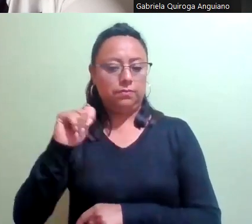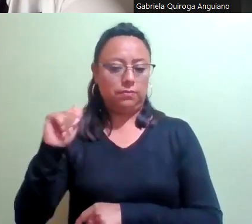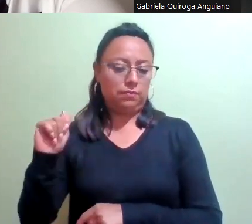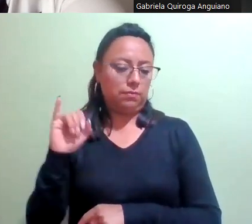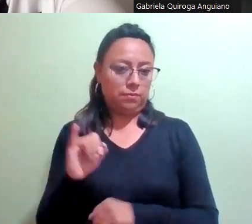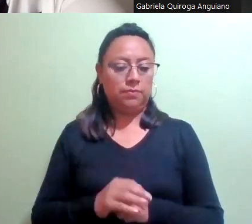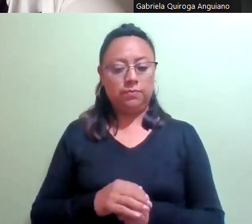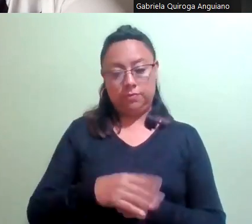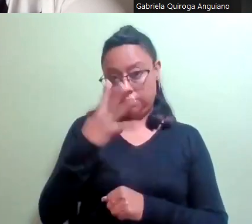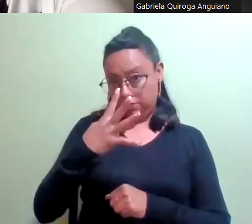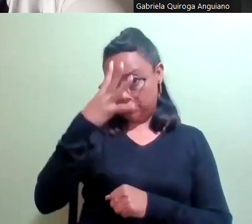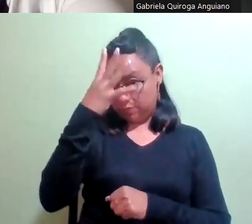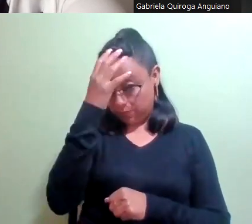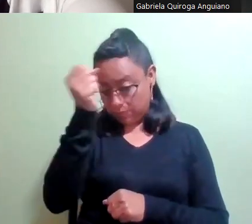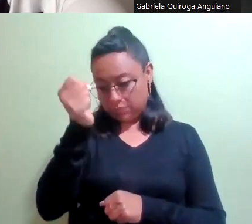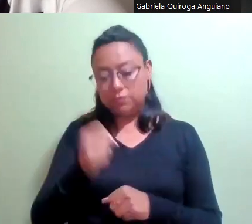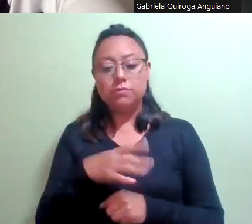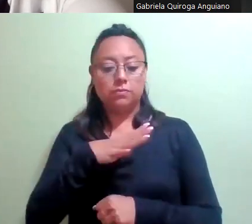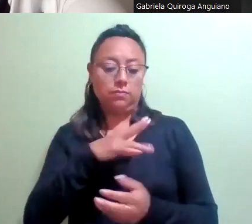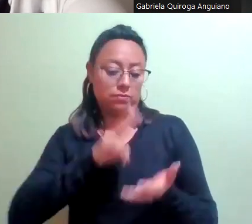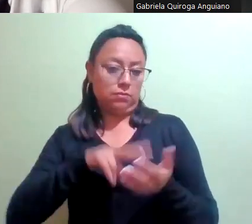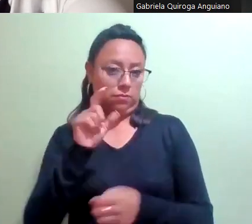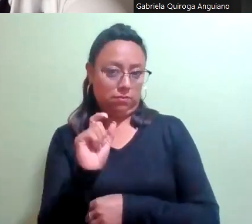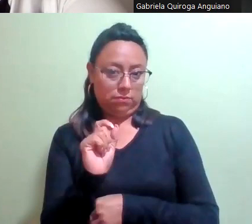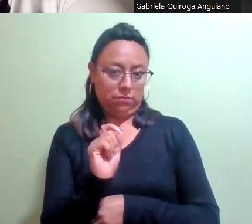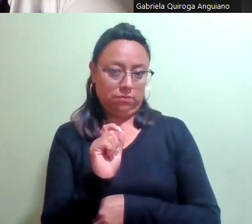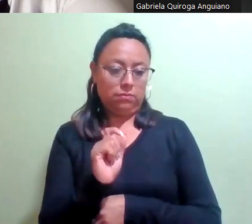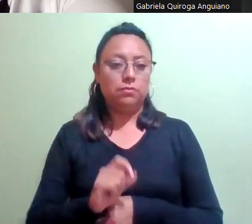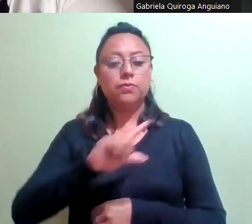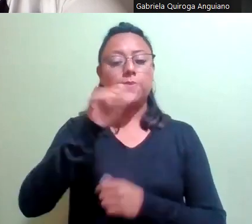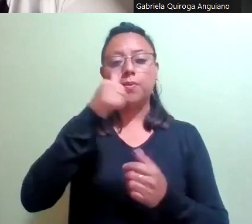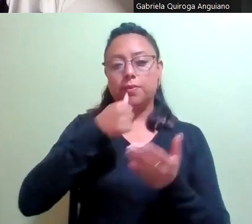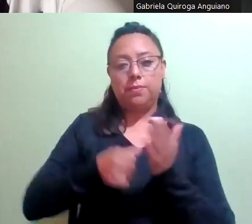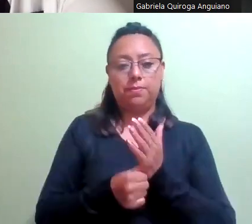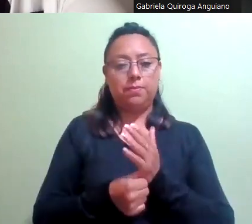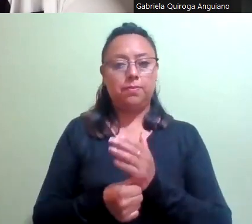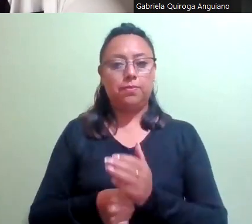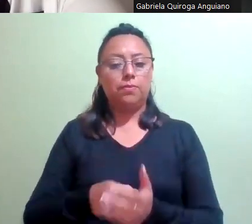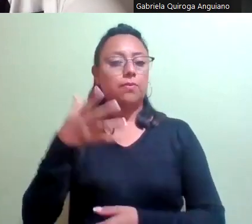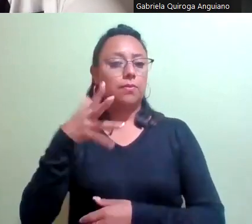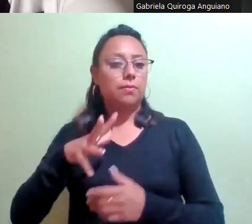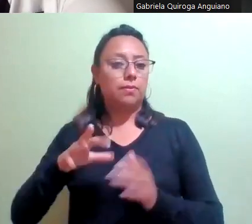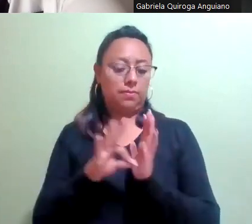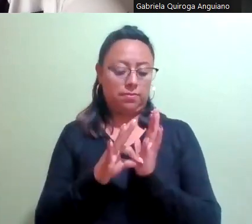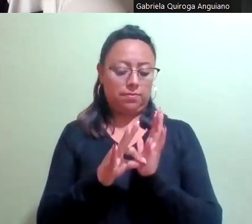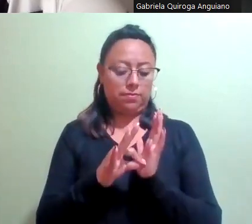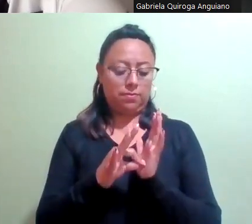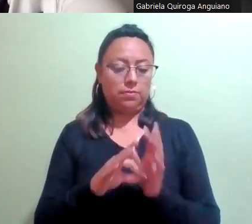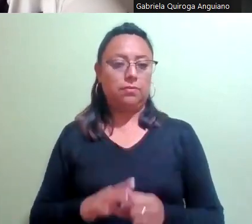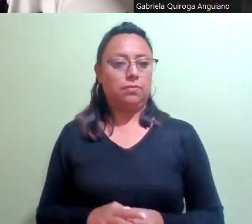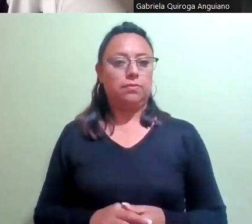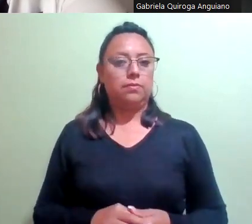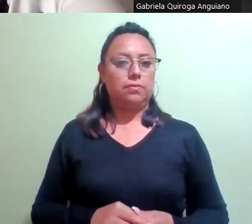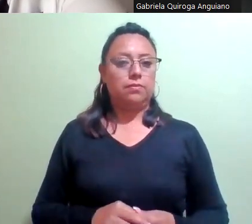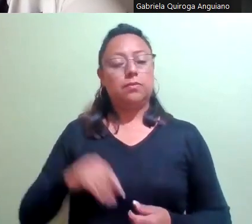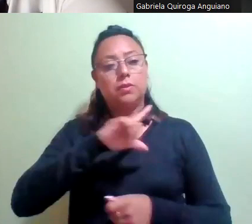tenía un valor de 20 puntos. Después, una carta con valor de 10 puntos. Ahí se analizó la narrativa en